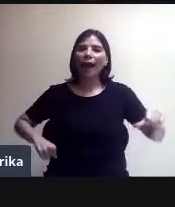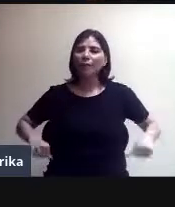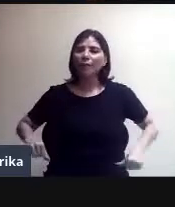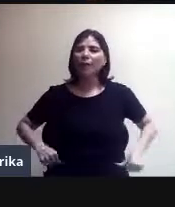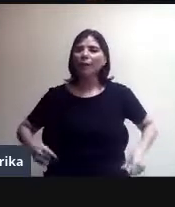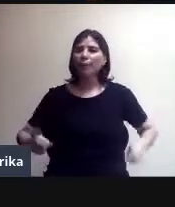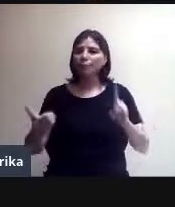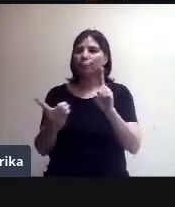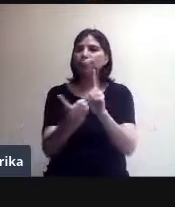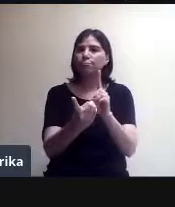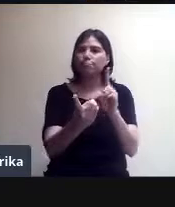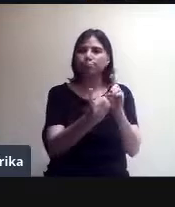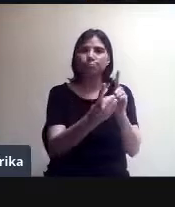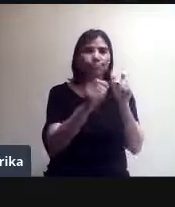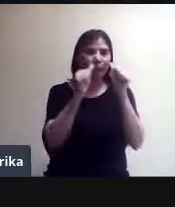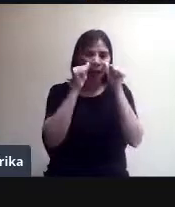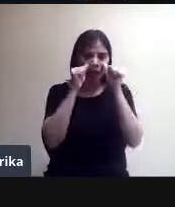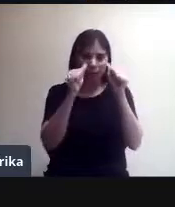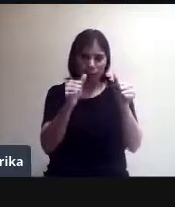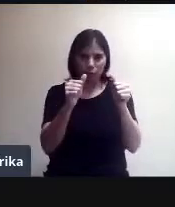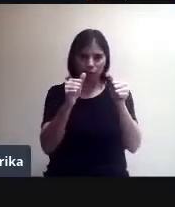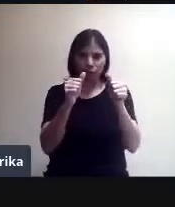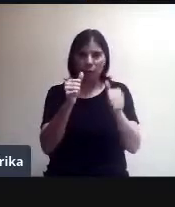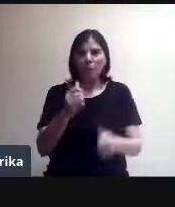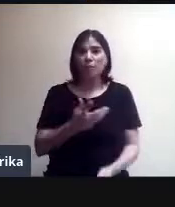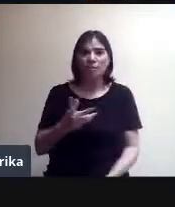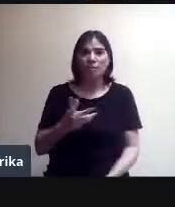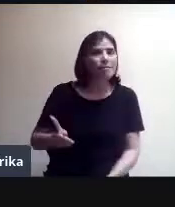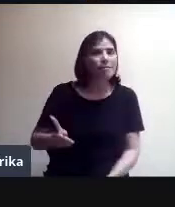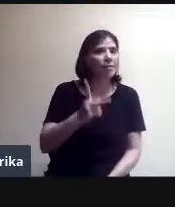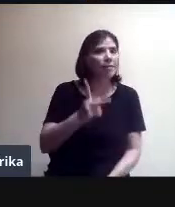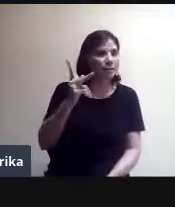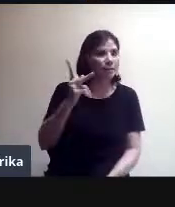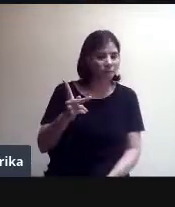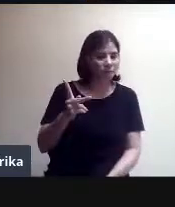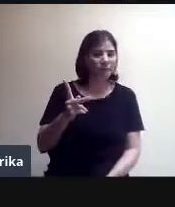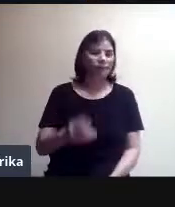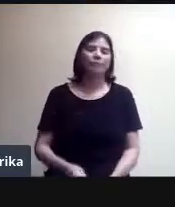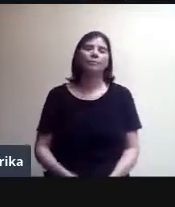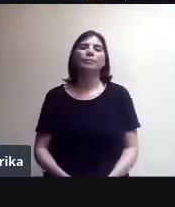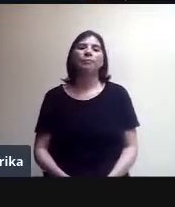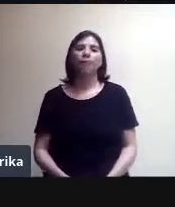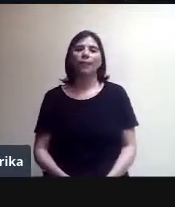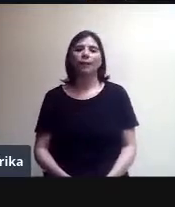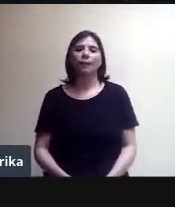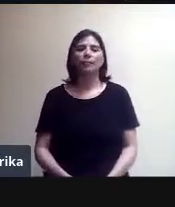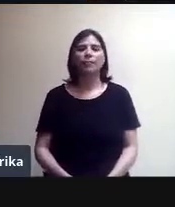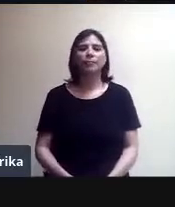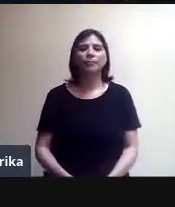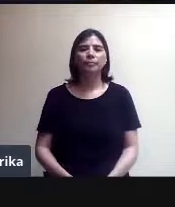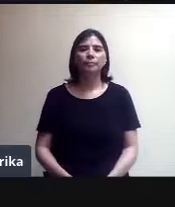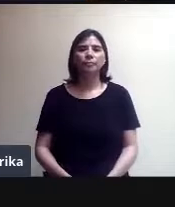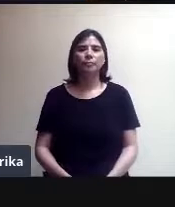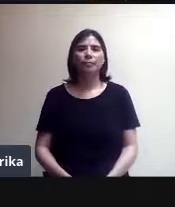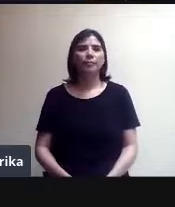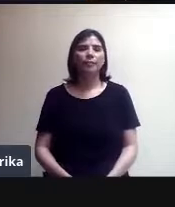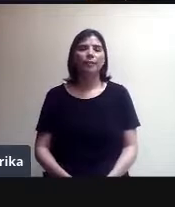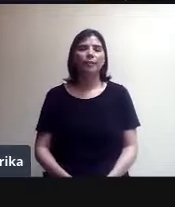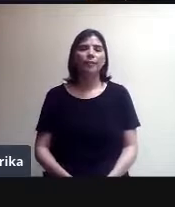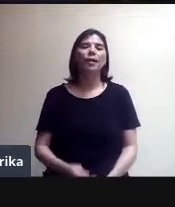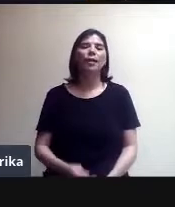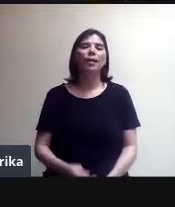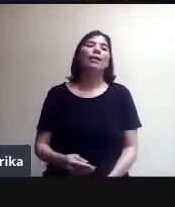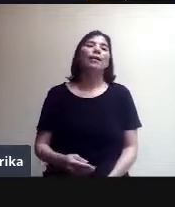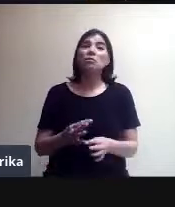se les va a ver preguntas en algún momento. Entonces, bueno, eso también para despertar la atención.